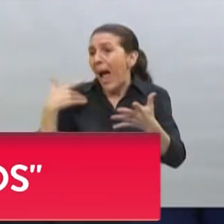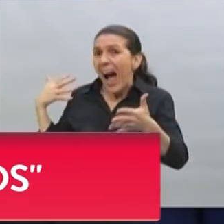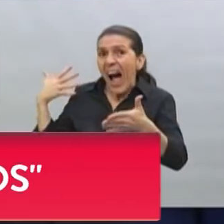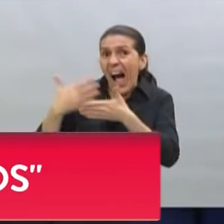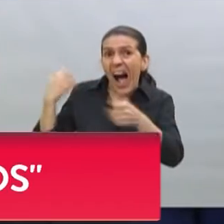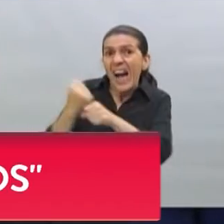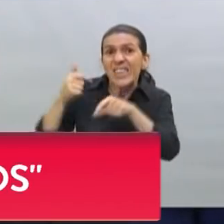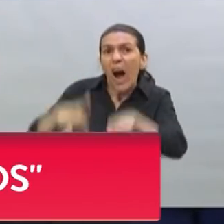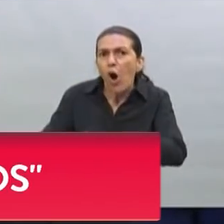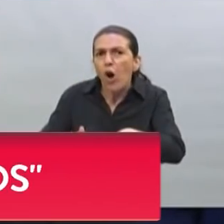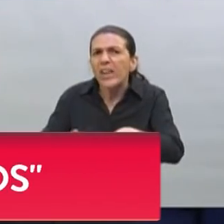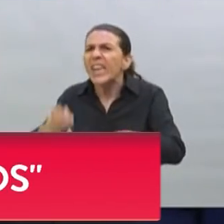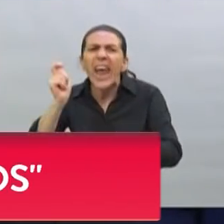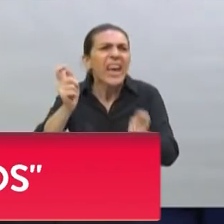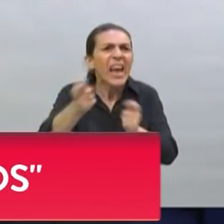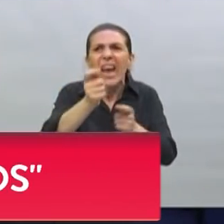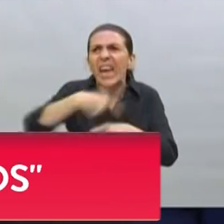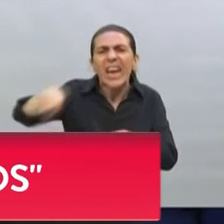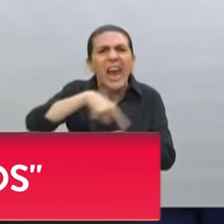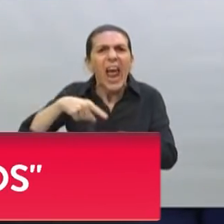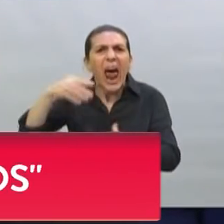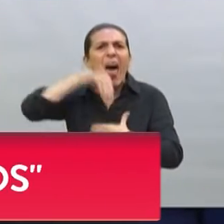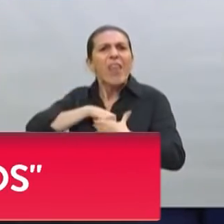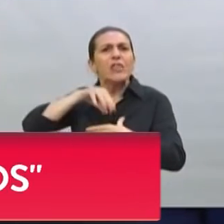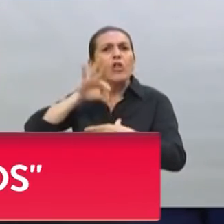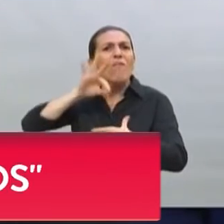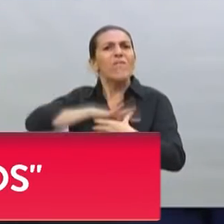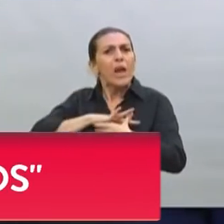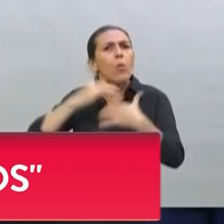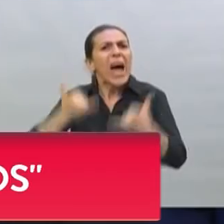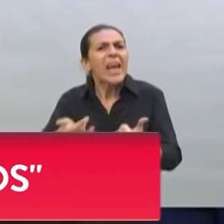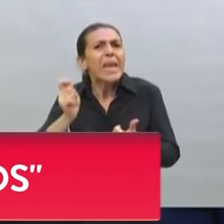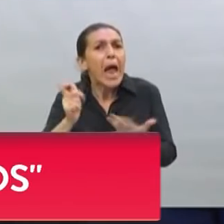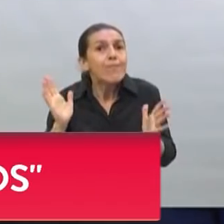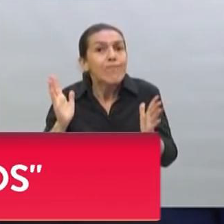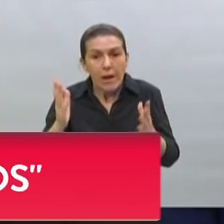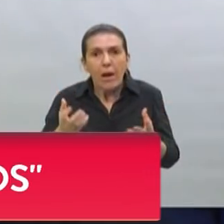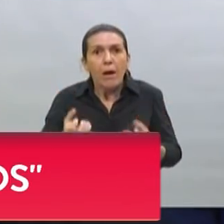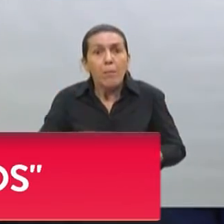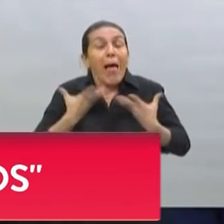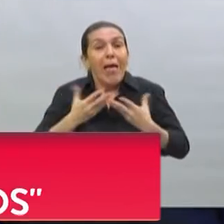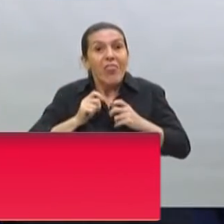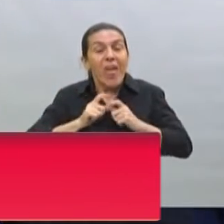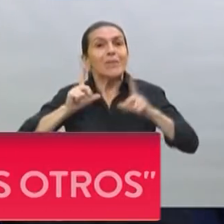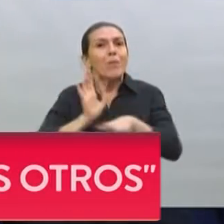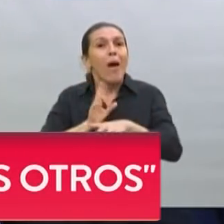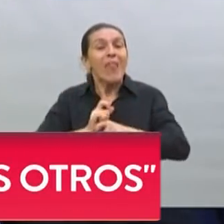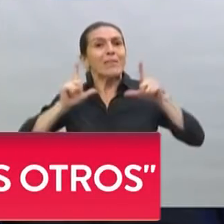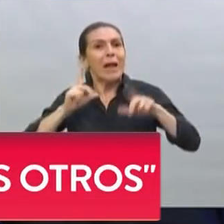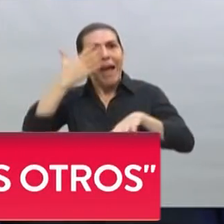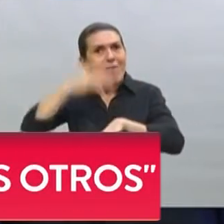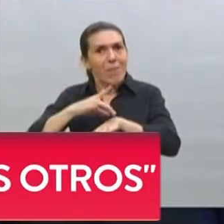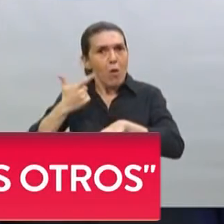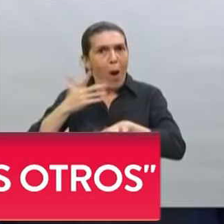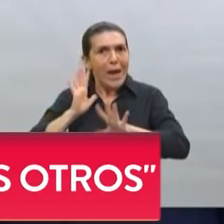definitivamente llevan el virus en su cuerpo y no han manifestado la enfermedad. Por lo tanto, lo